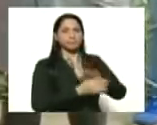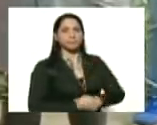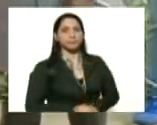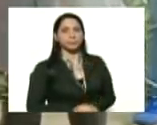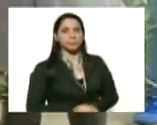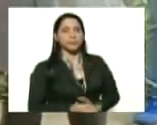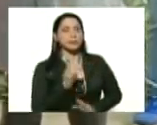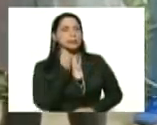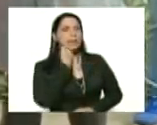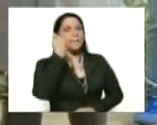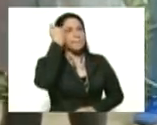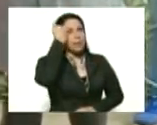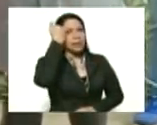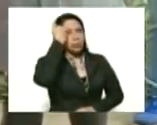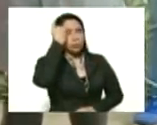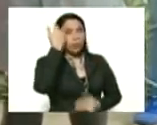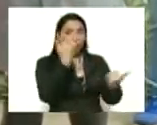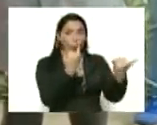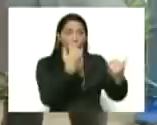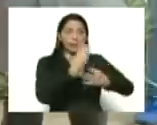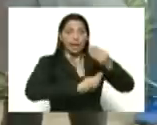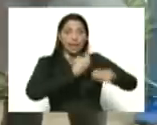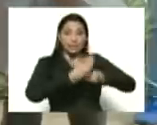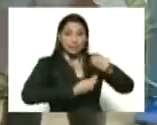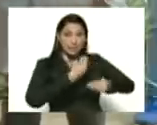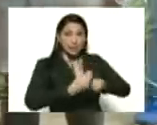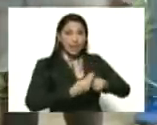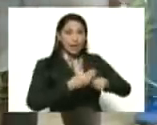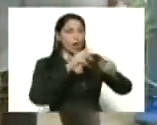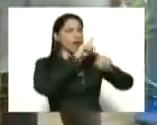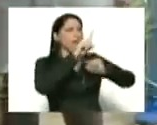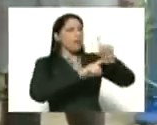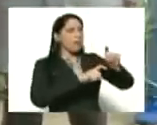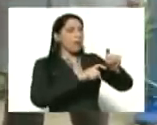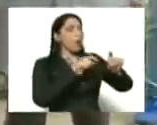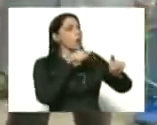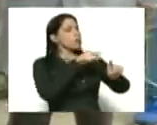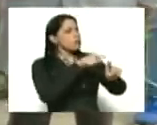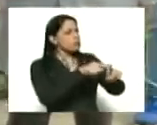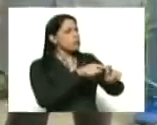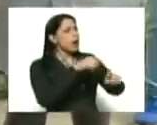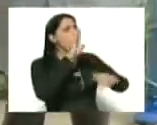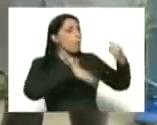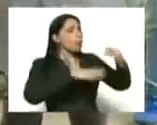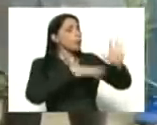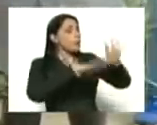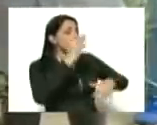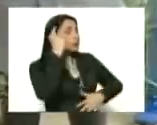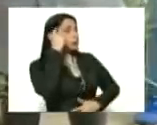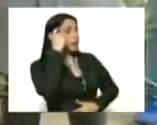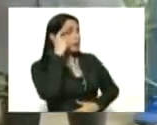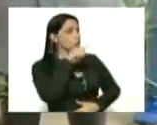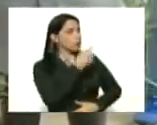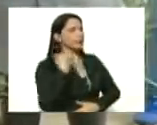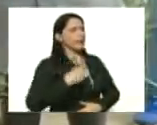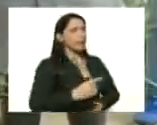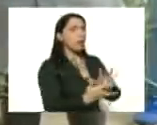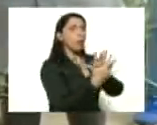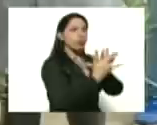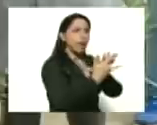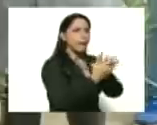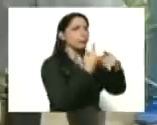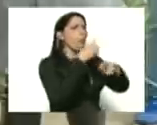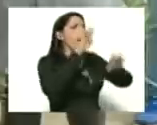Luego, vamos a proceder a realizar lo que es el interrogatorio. Señora Cruz, en los últimos 14 días que usted haya tenido contacto